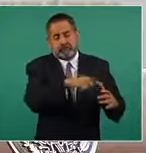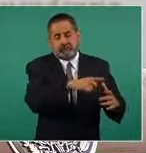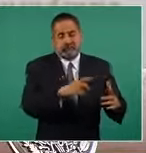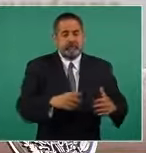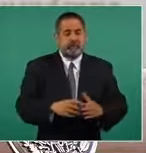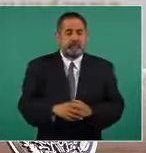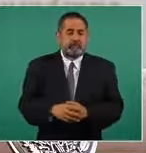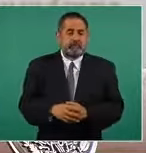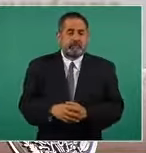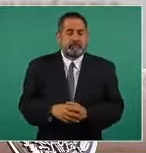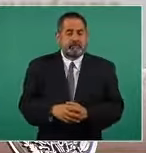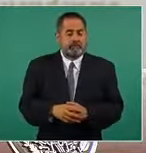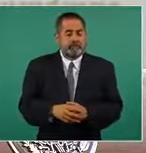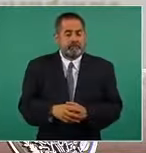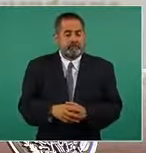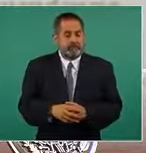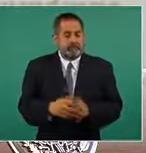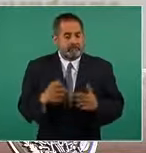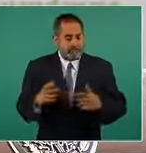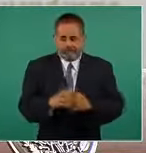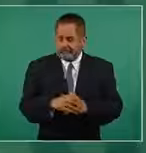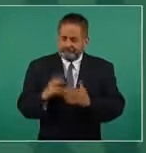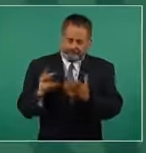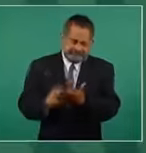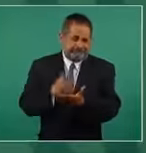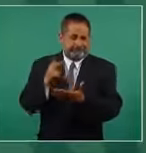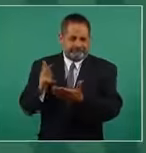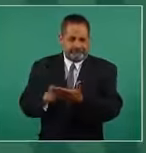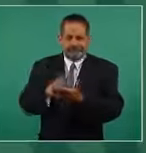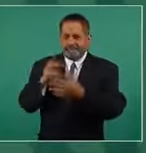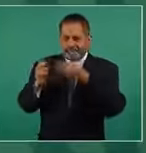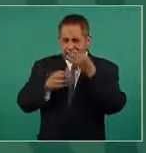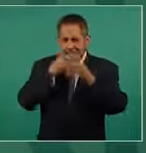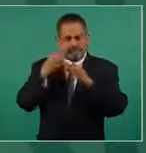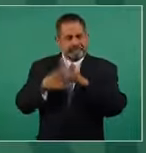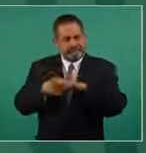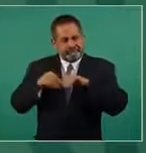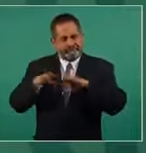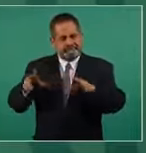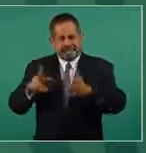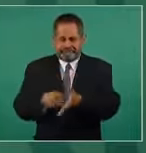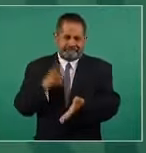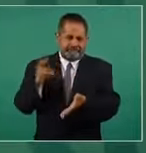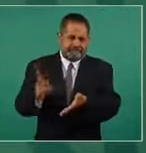Entonces hay que estar hablando y hablando.